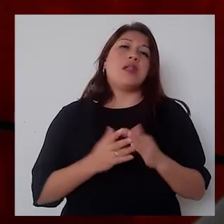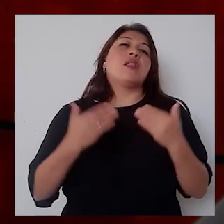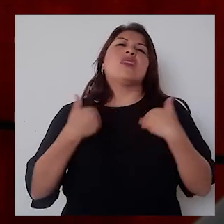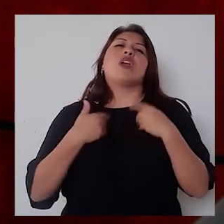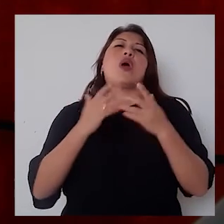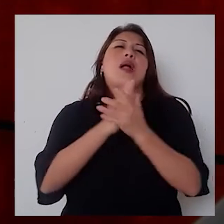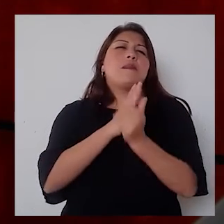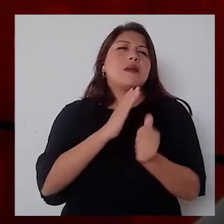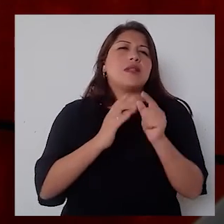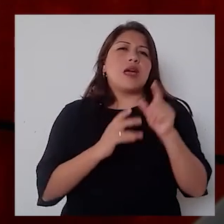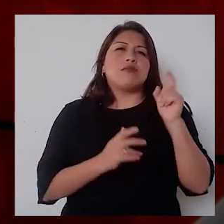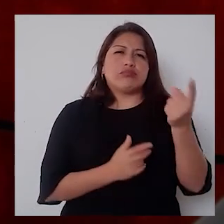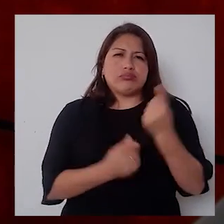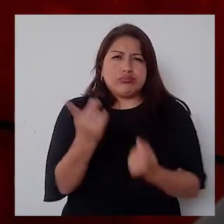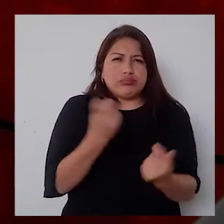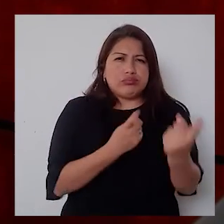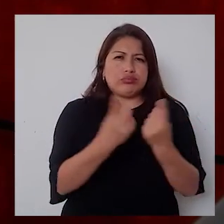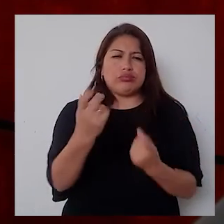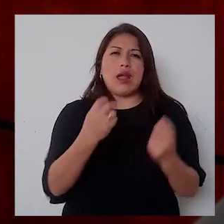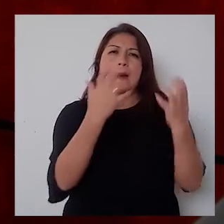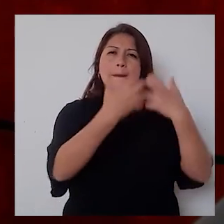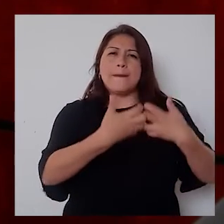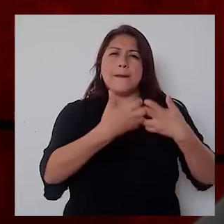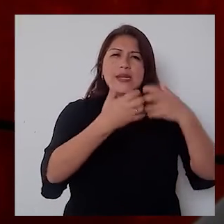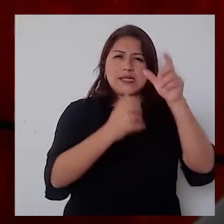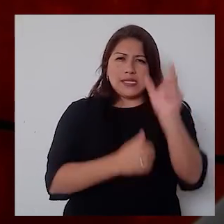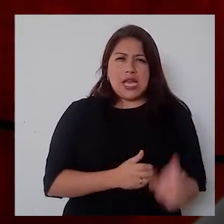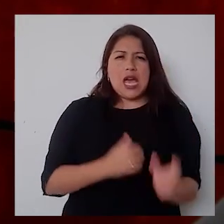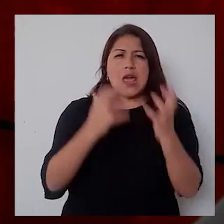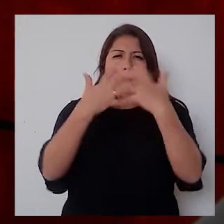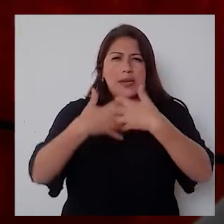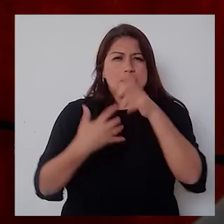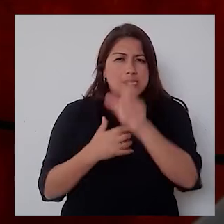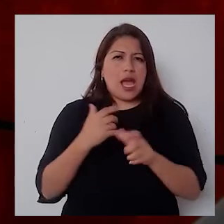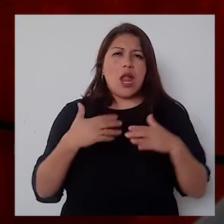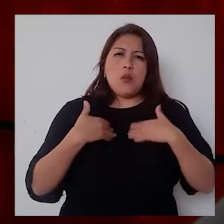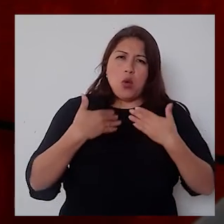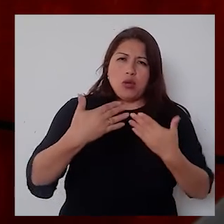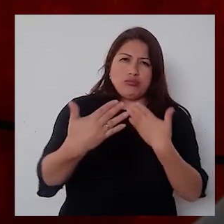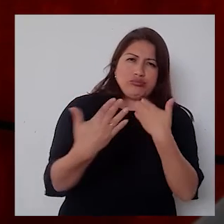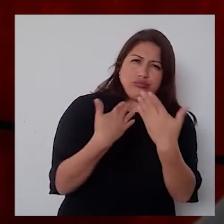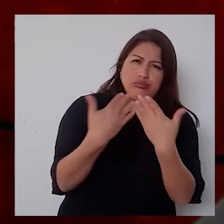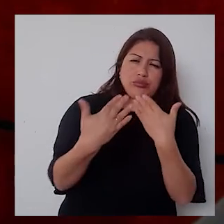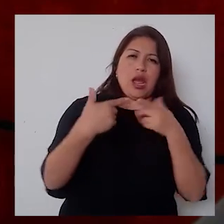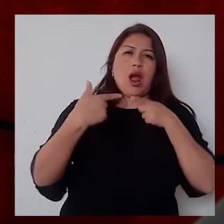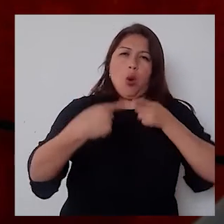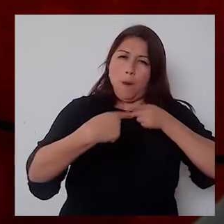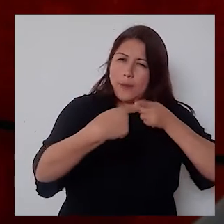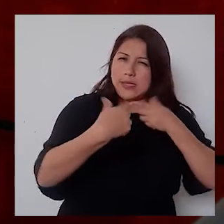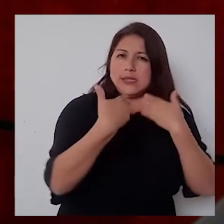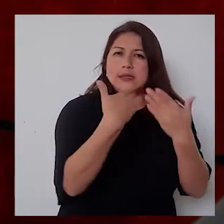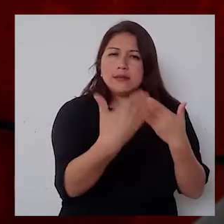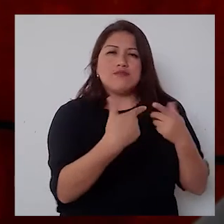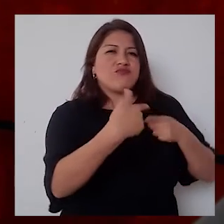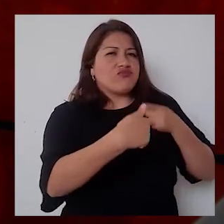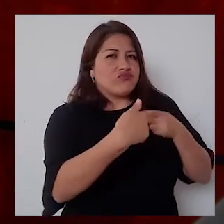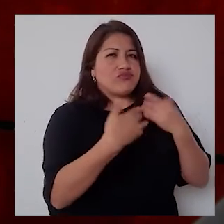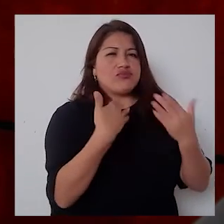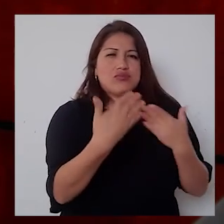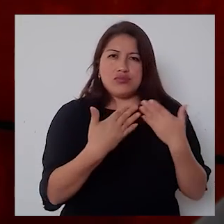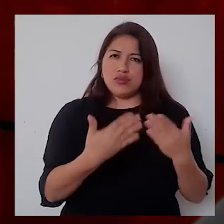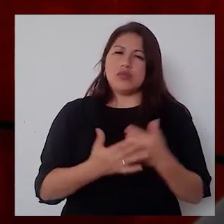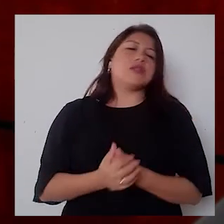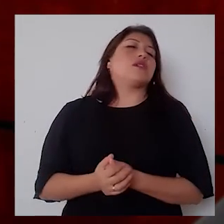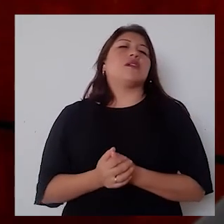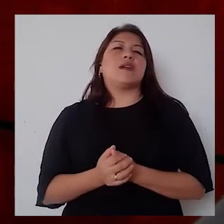poder juntar a los empresarios, convencerlos, porque es un proceso de sensibilización, como lo hemos conversado minutos atrás, y ellos también